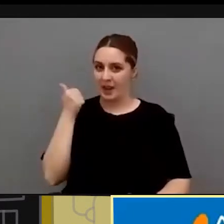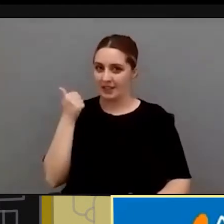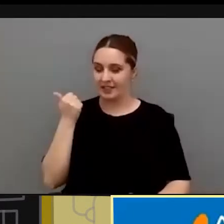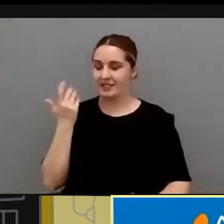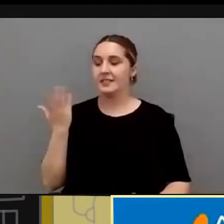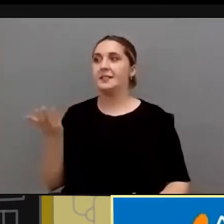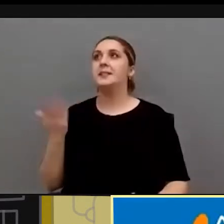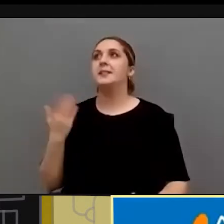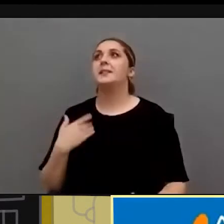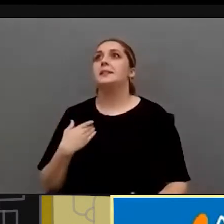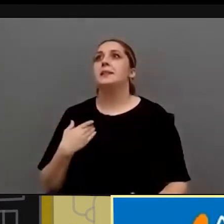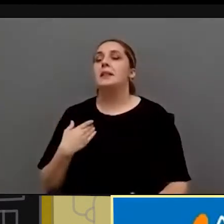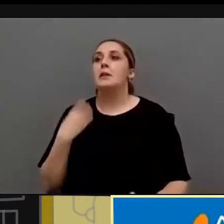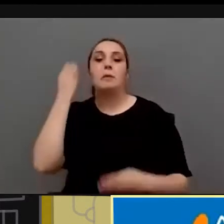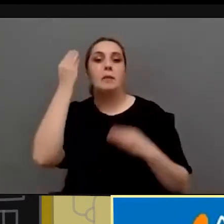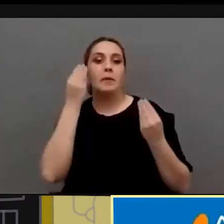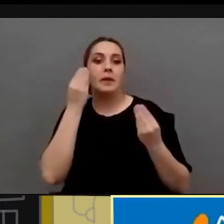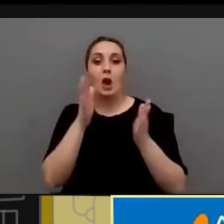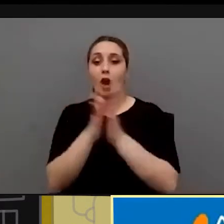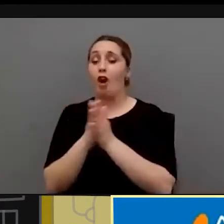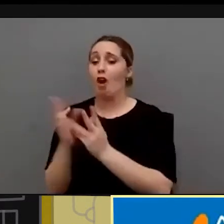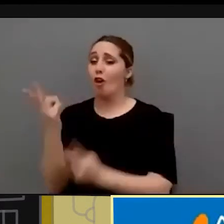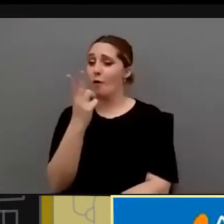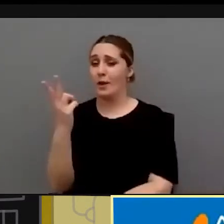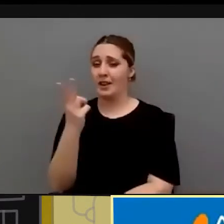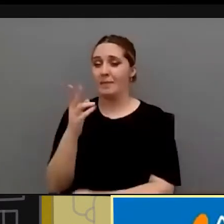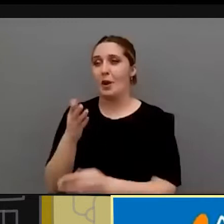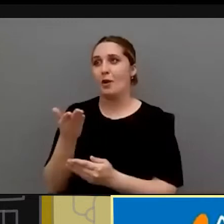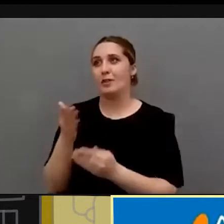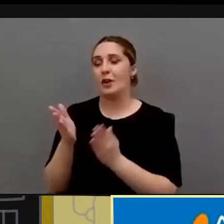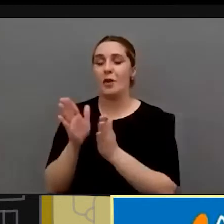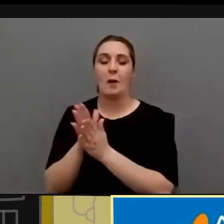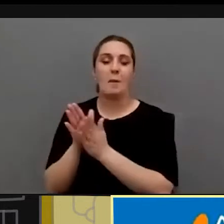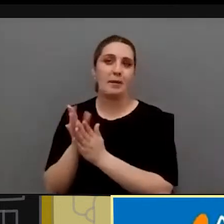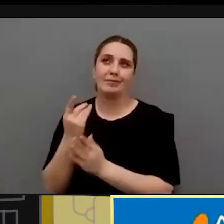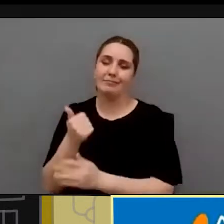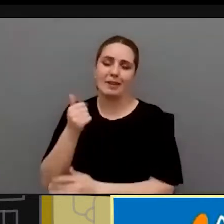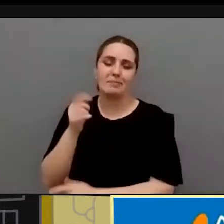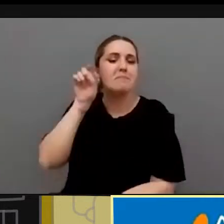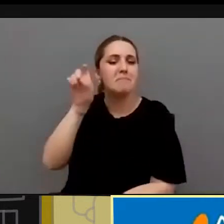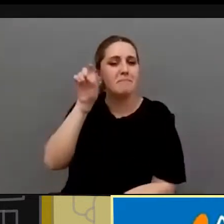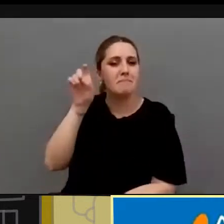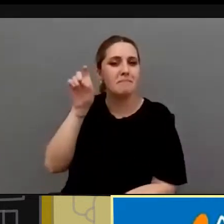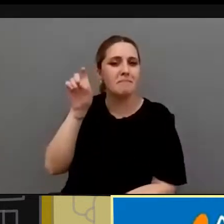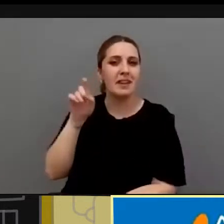que que mis dos compañeras y más que compañeras maestras en todo esto pues han introducido muy bien la temática.